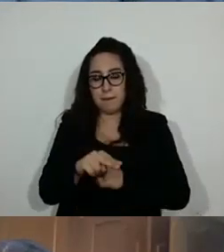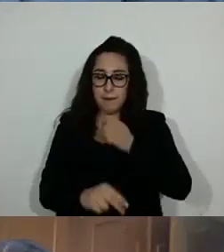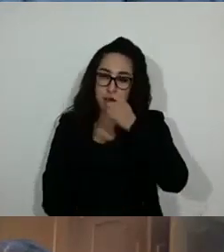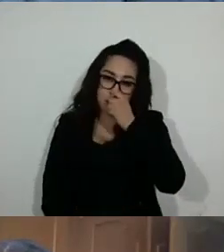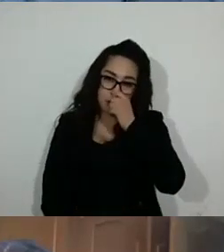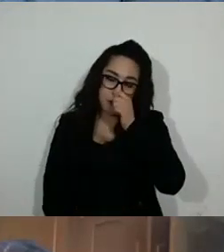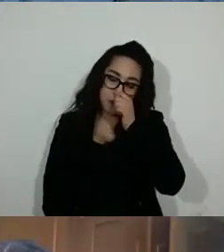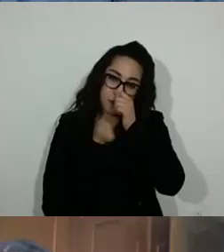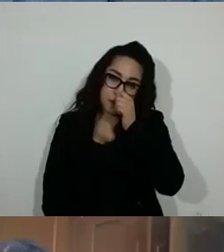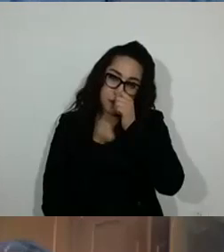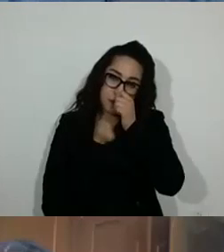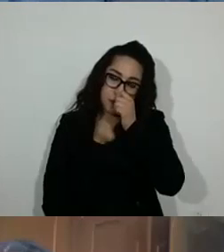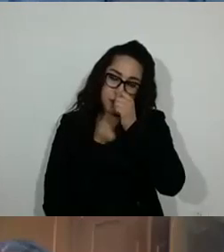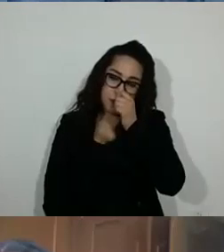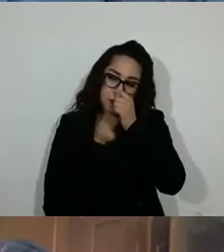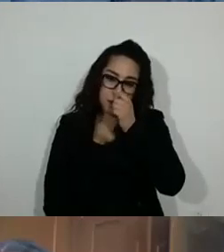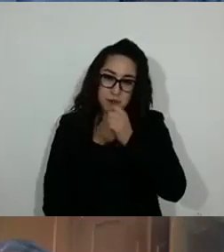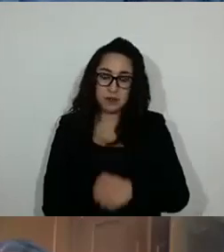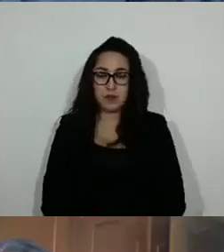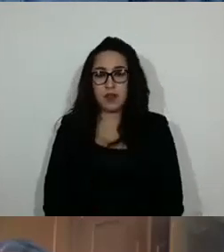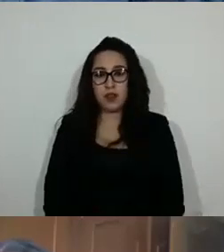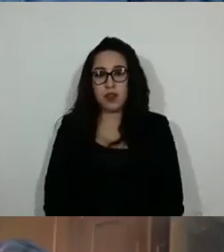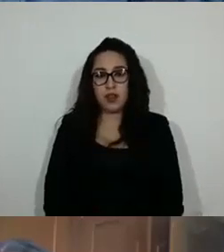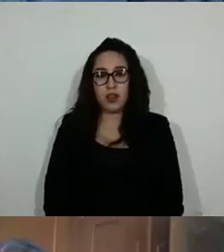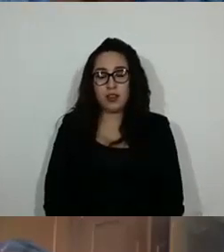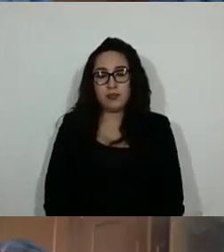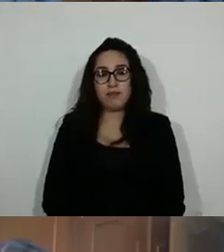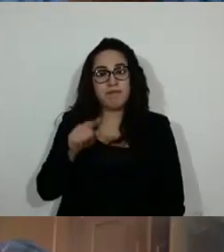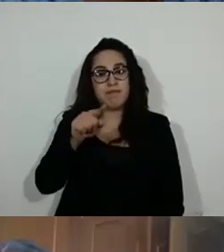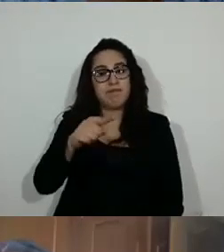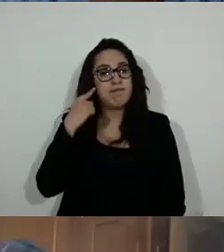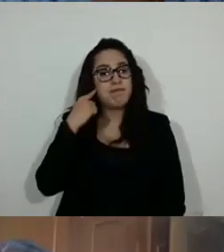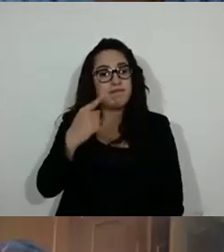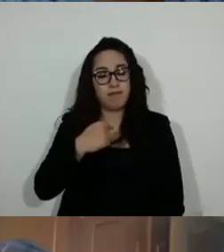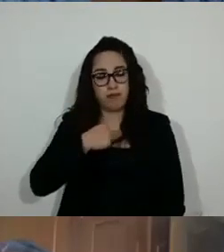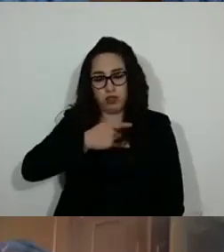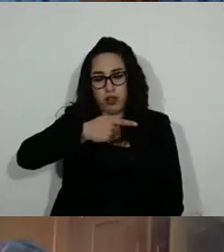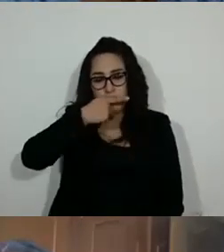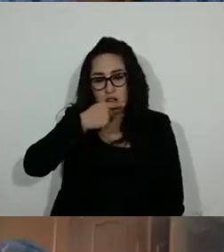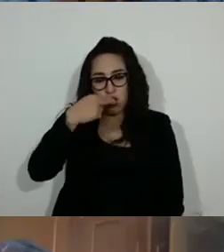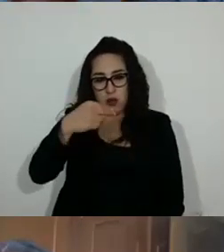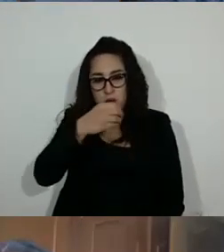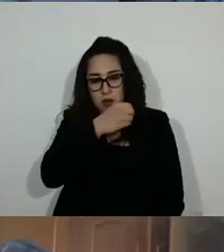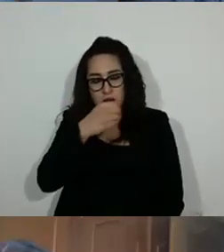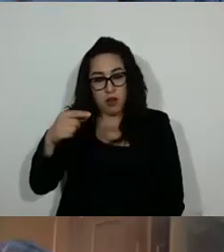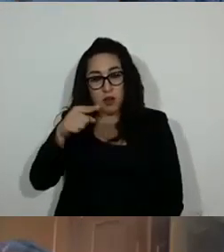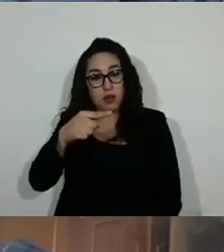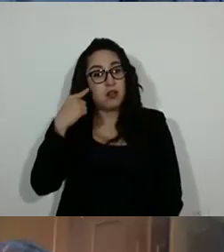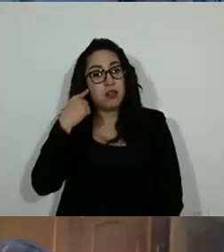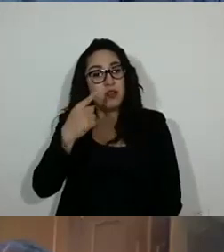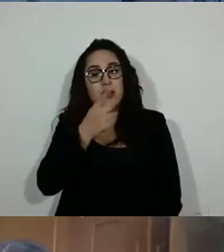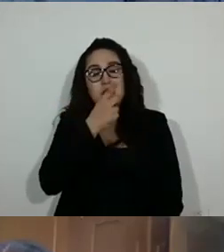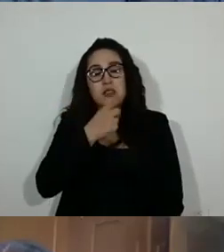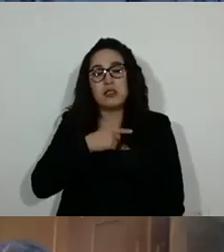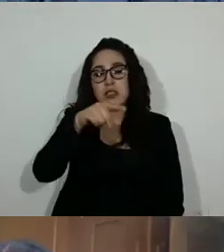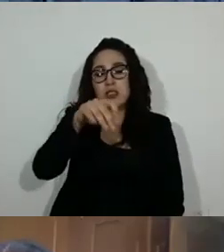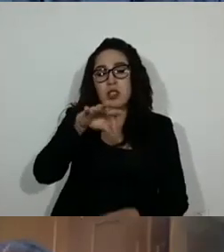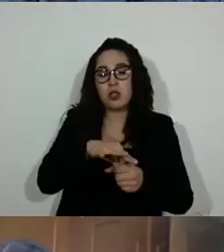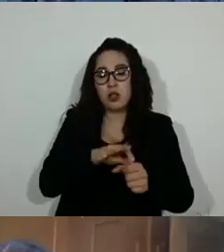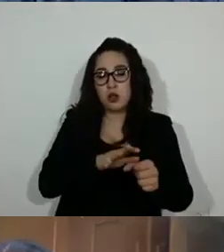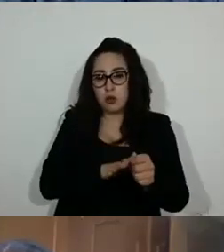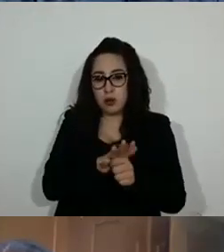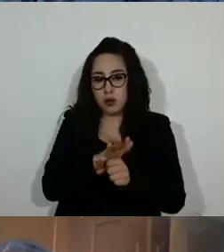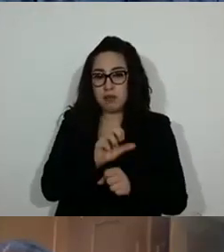por lo que se hará mención de los nombres de cada una de las diputadas y dos diputados integrantes de esta comisión, quienes deberán